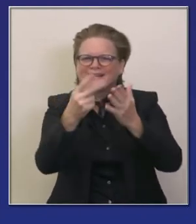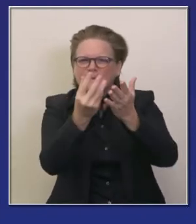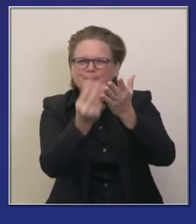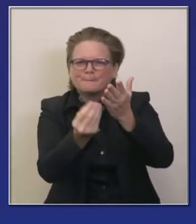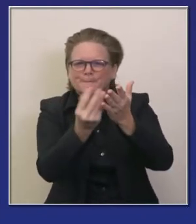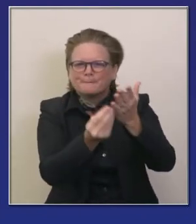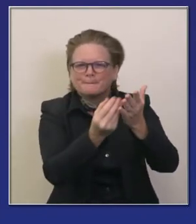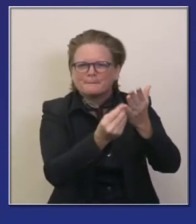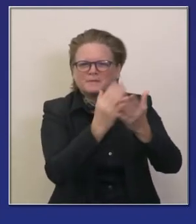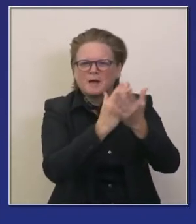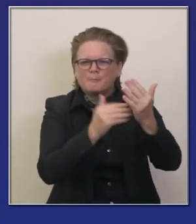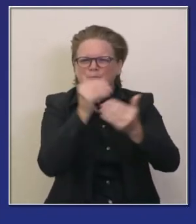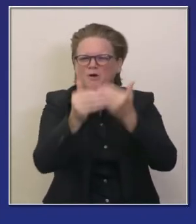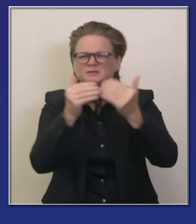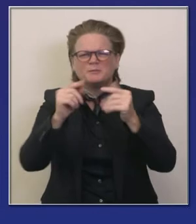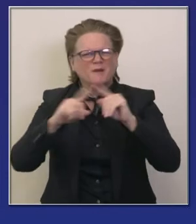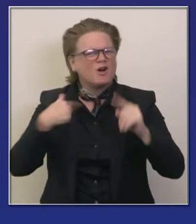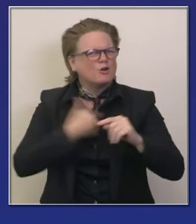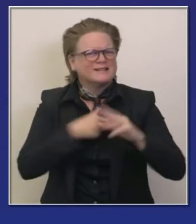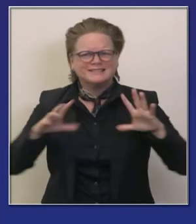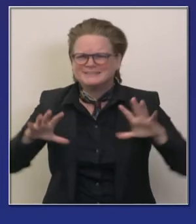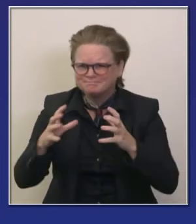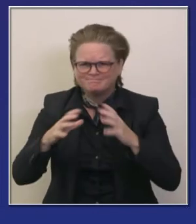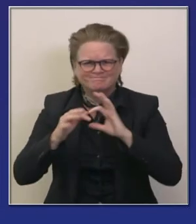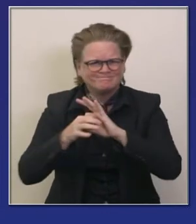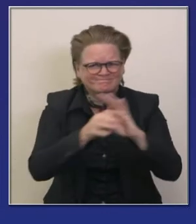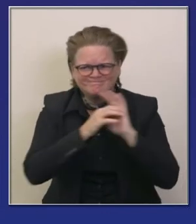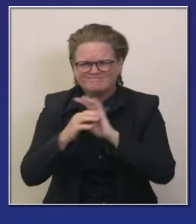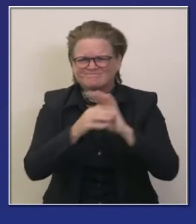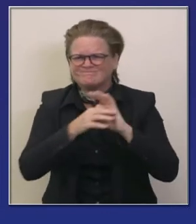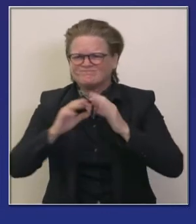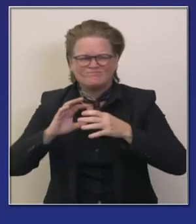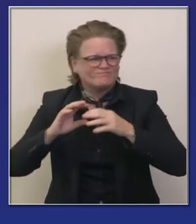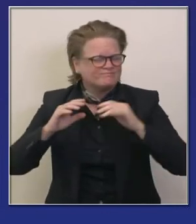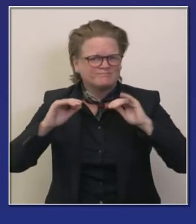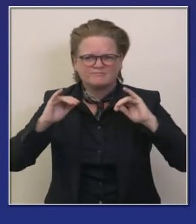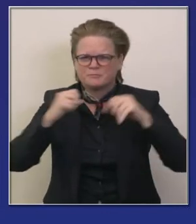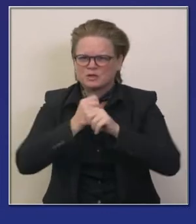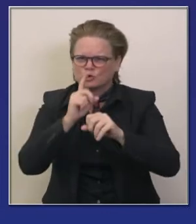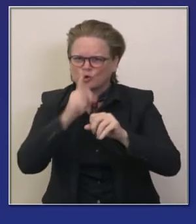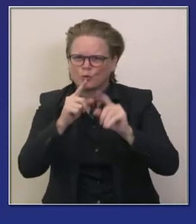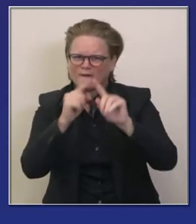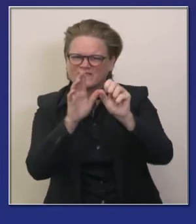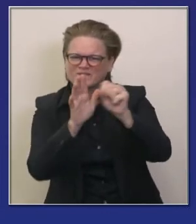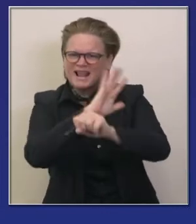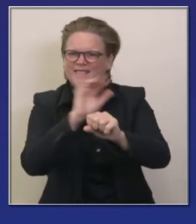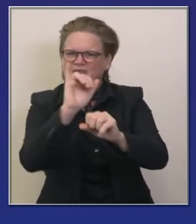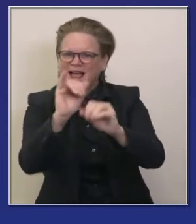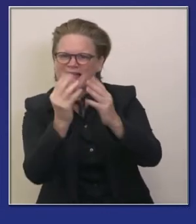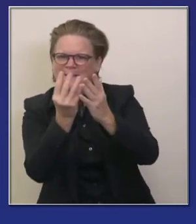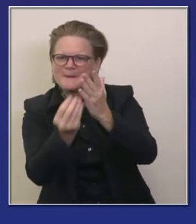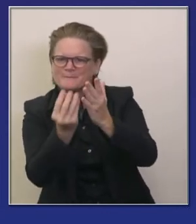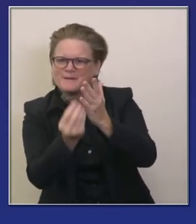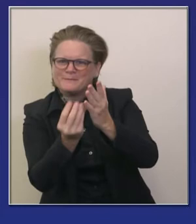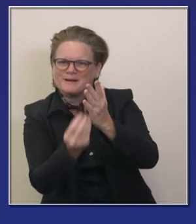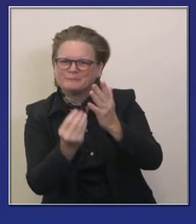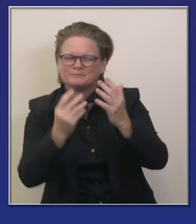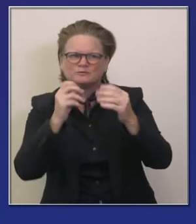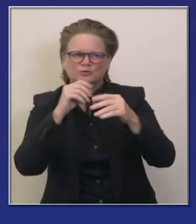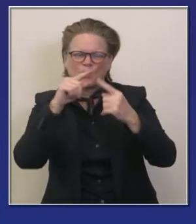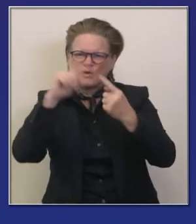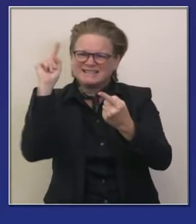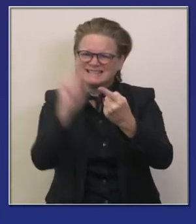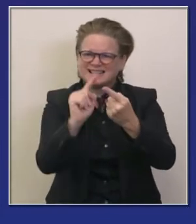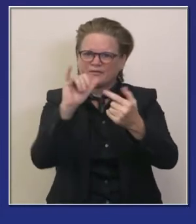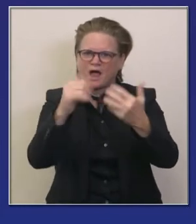existente muchos recursos existentes en esa red y hasta ahorita hasta ahorita nadie es ingenuo y esto no saldrá